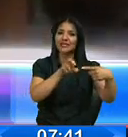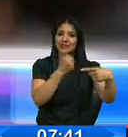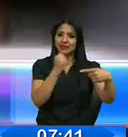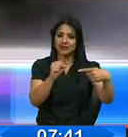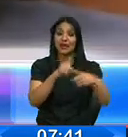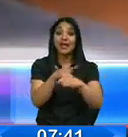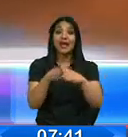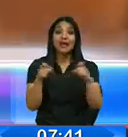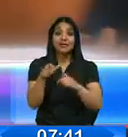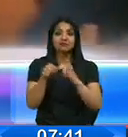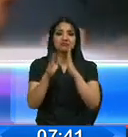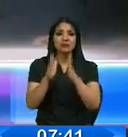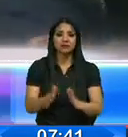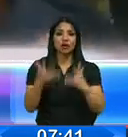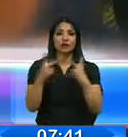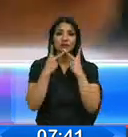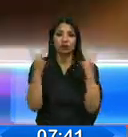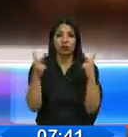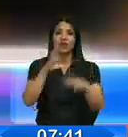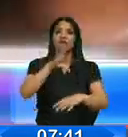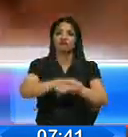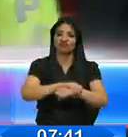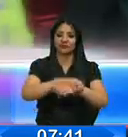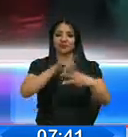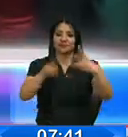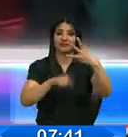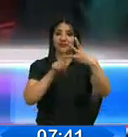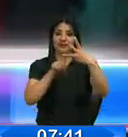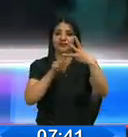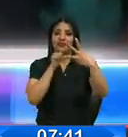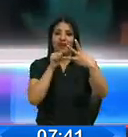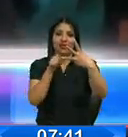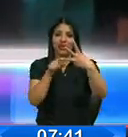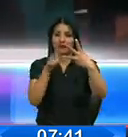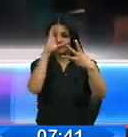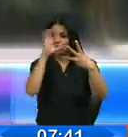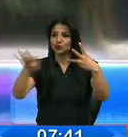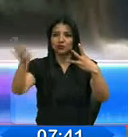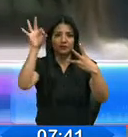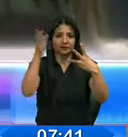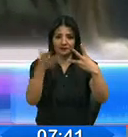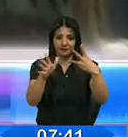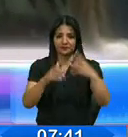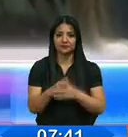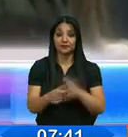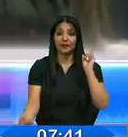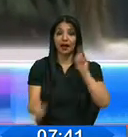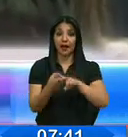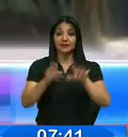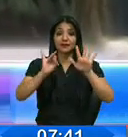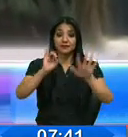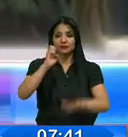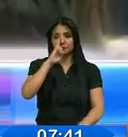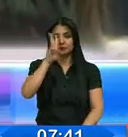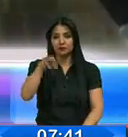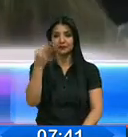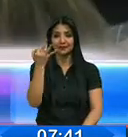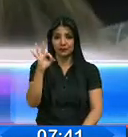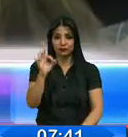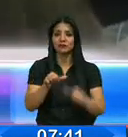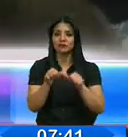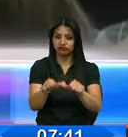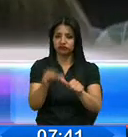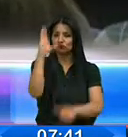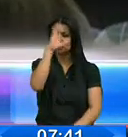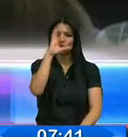exministra de Obras Públicas María de los Ángeles Duarte. Sin embargo, no fue encontrado. Hasta el 7 de junio de 2019 estuvo vigente la